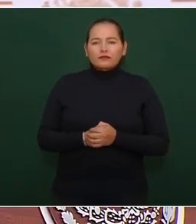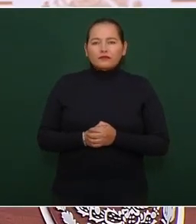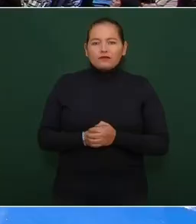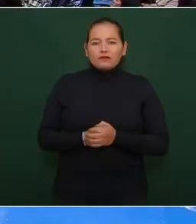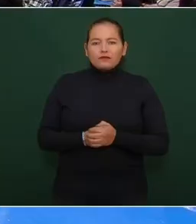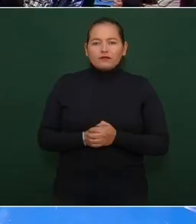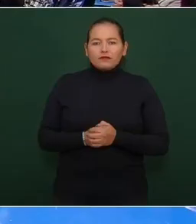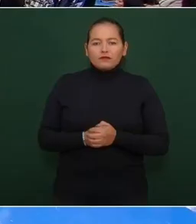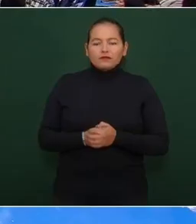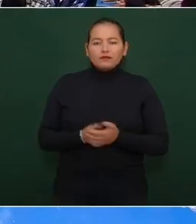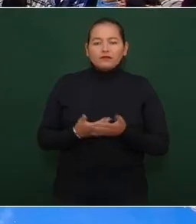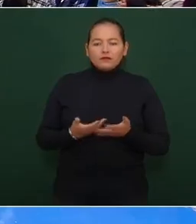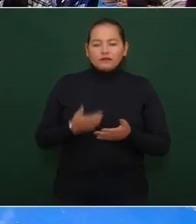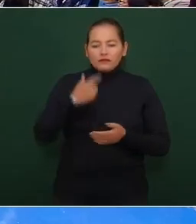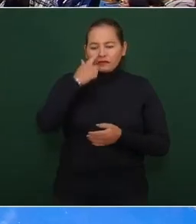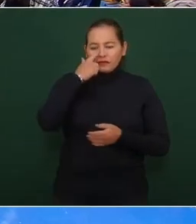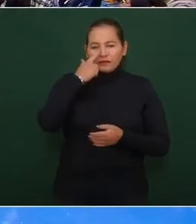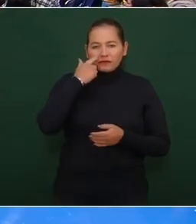empiecen a